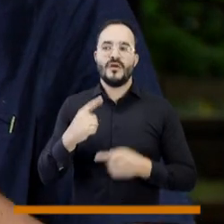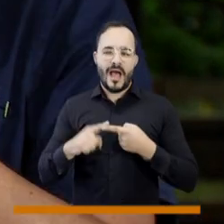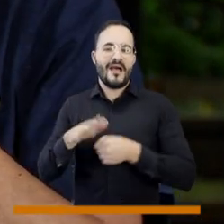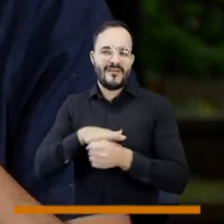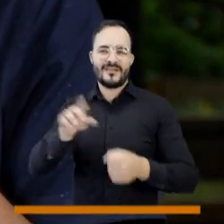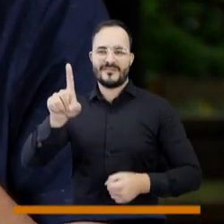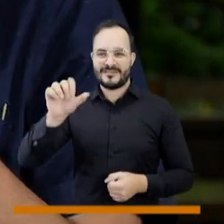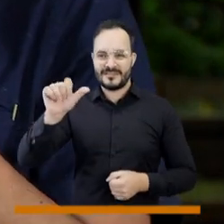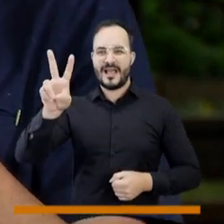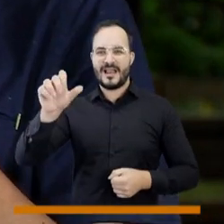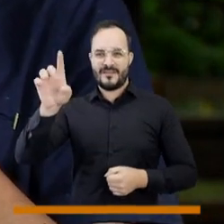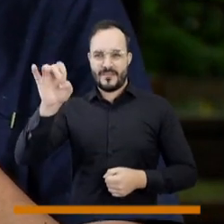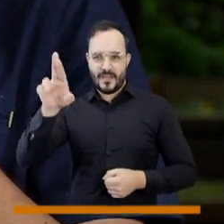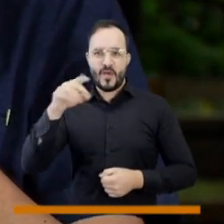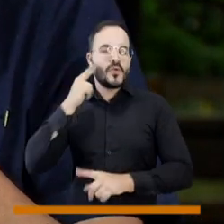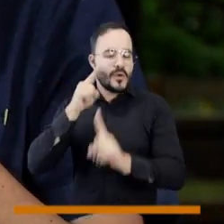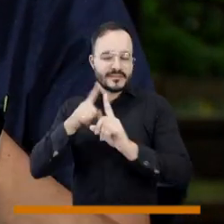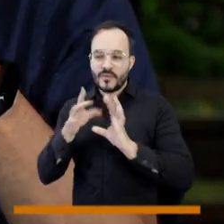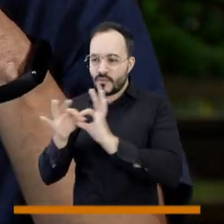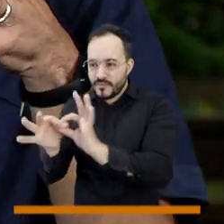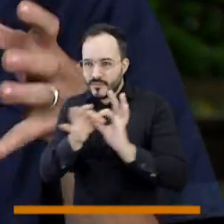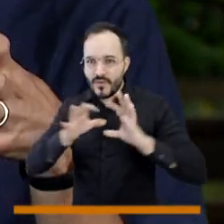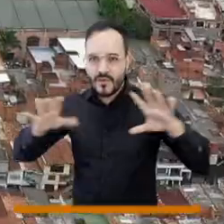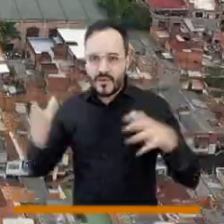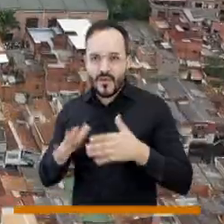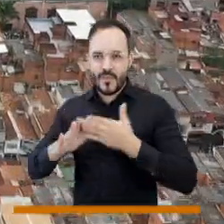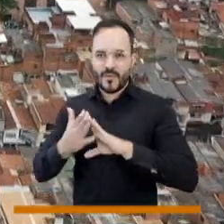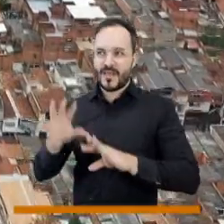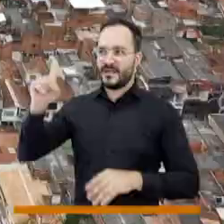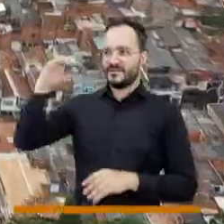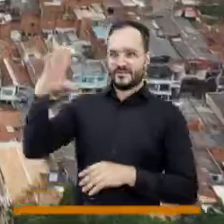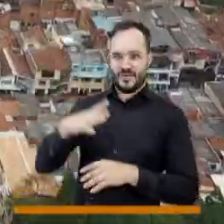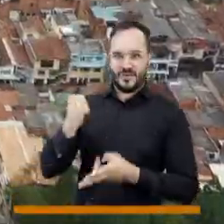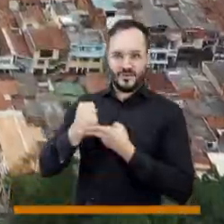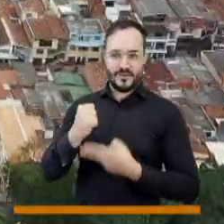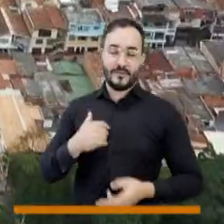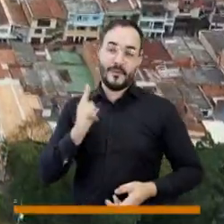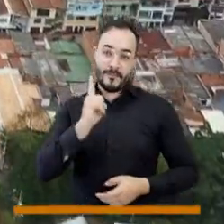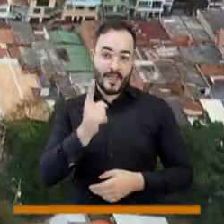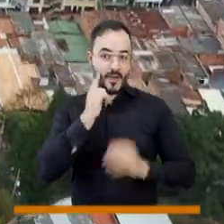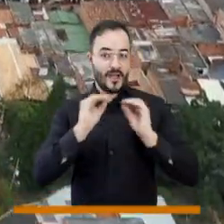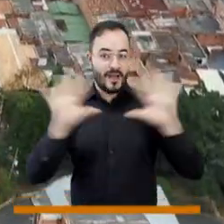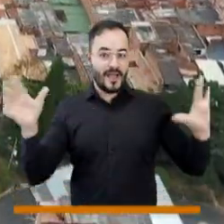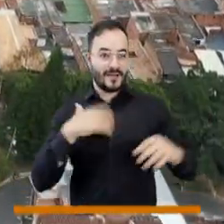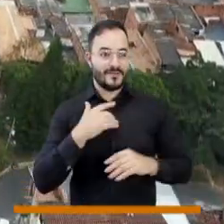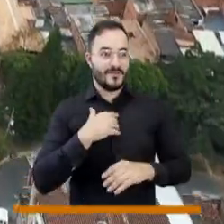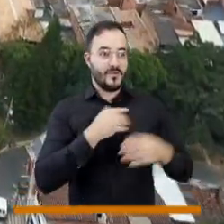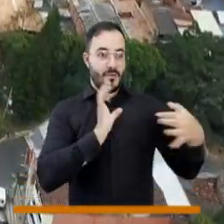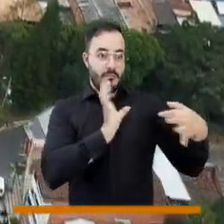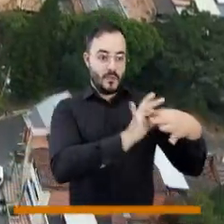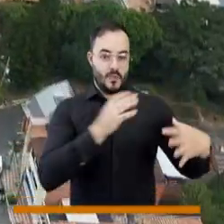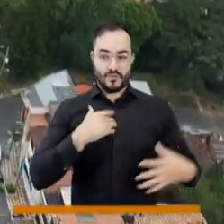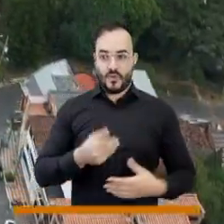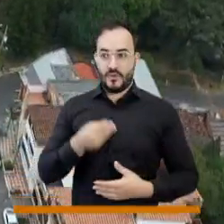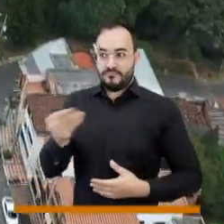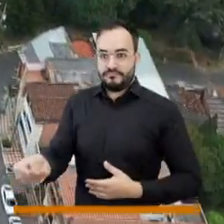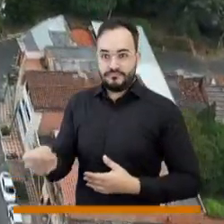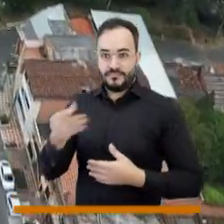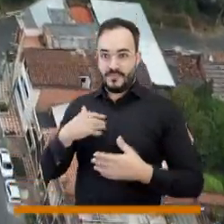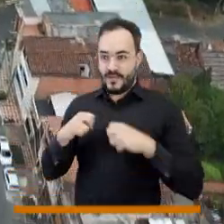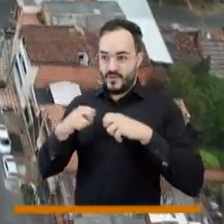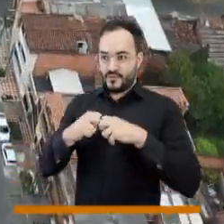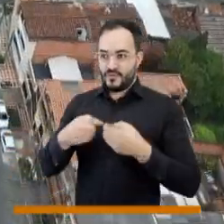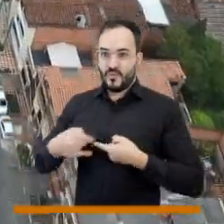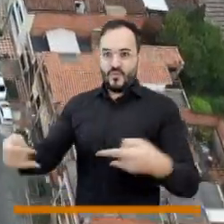porque el barrio El Salvador está tratando de ser lo que se llama una comunidad solar pero como uno en Colombia no puede compartir energía entre vecinos ellos lo que dicen es